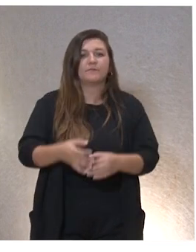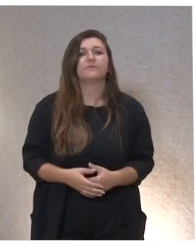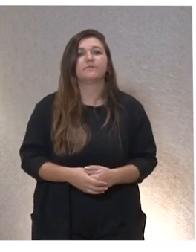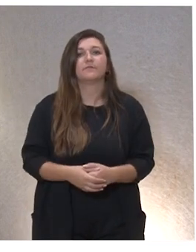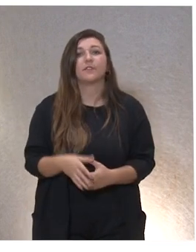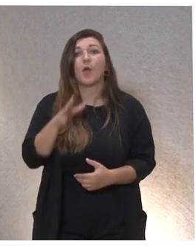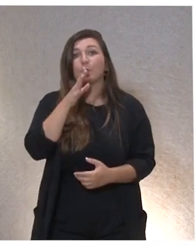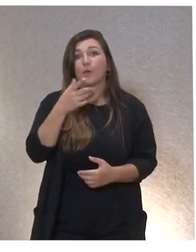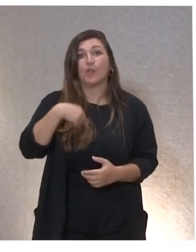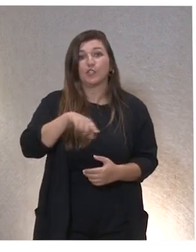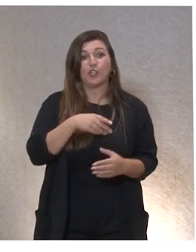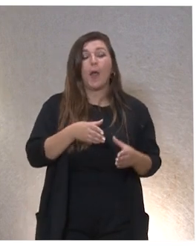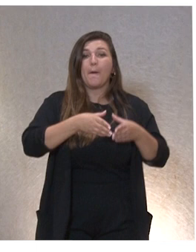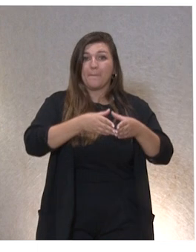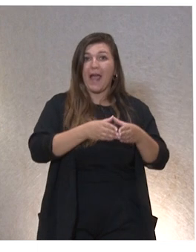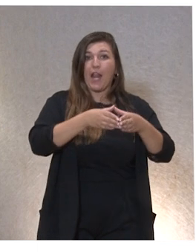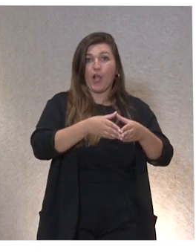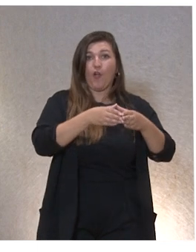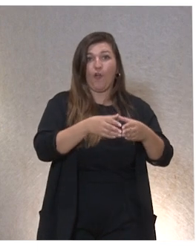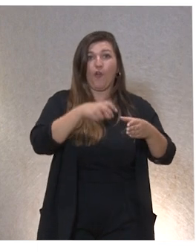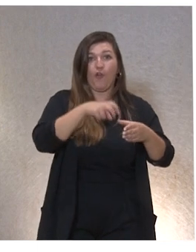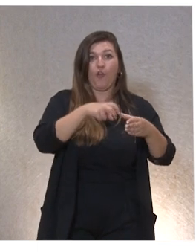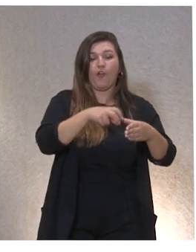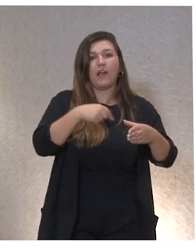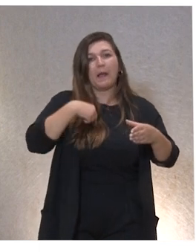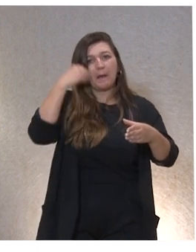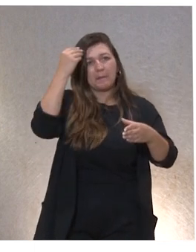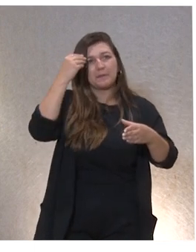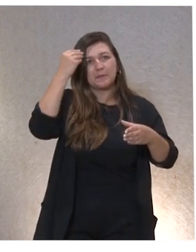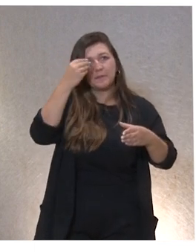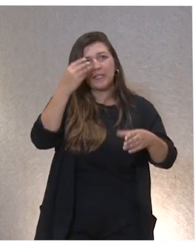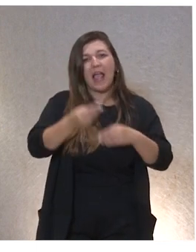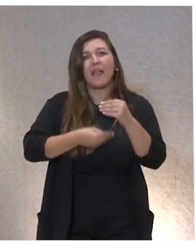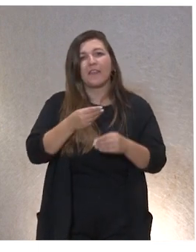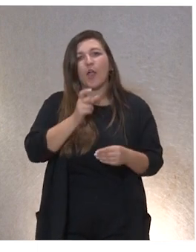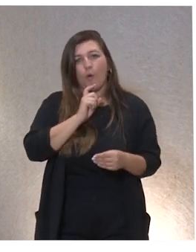Porque estábamos subidos en el barco, pero había ya que ponerse a pensar en qué teníamos, cómo íbamos a hacerlo.